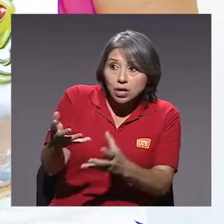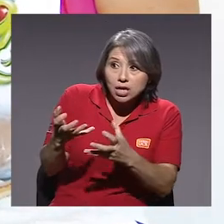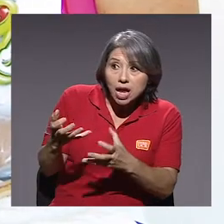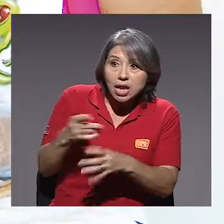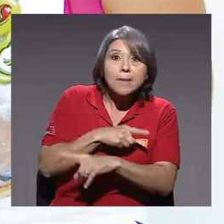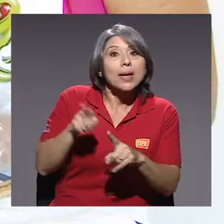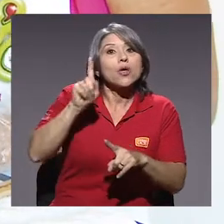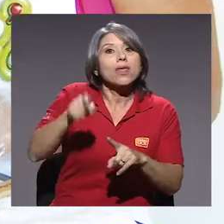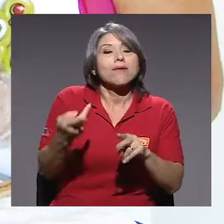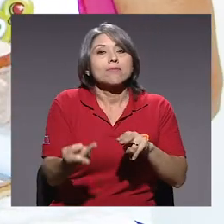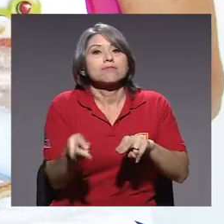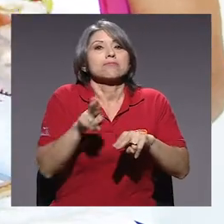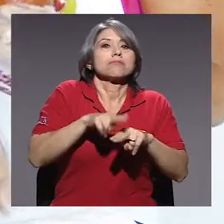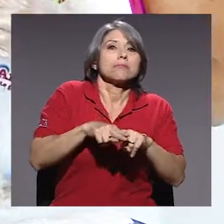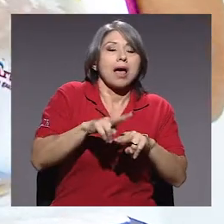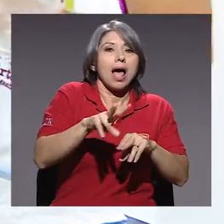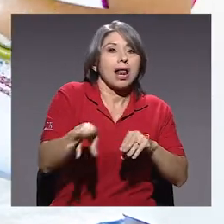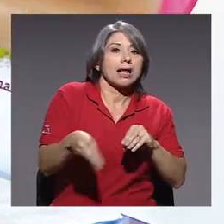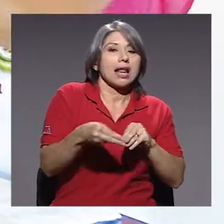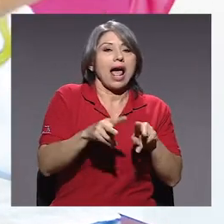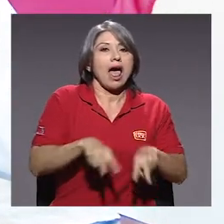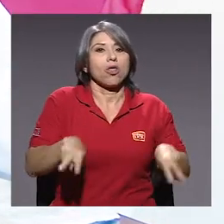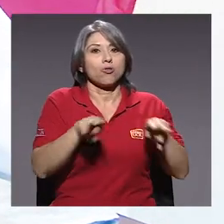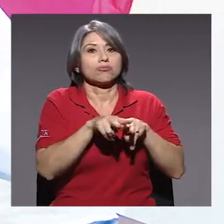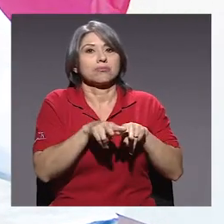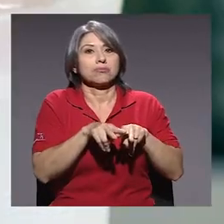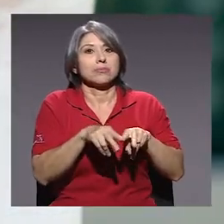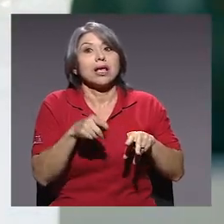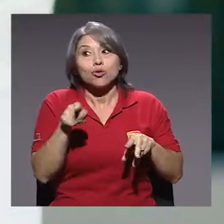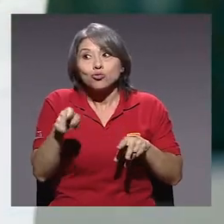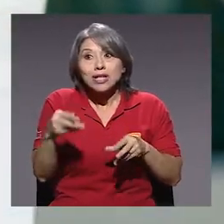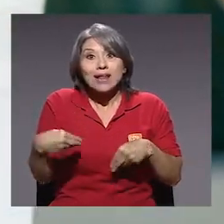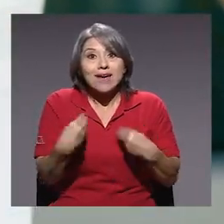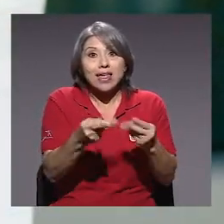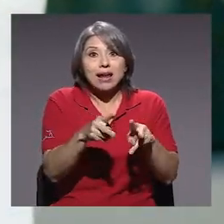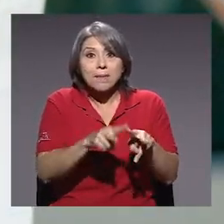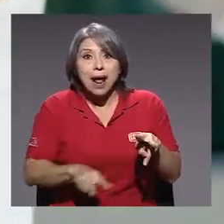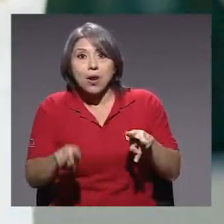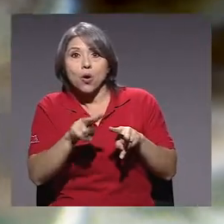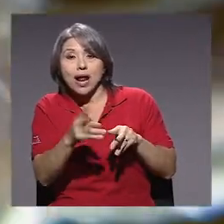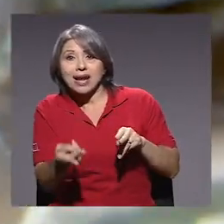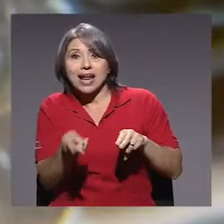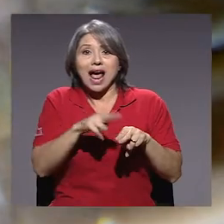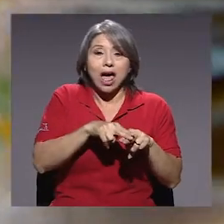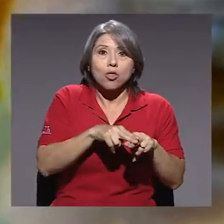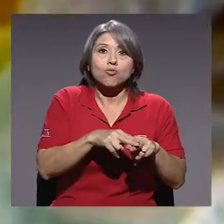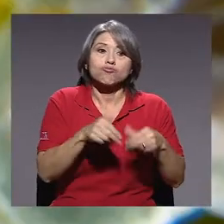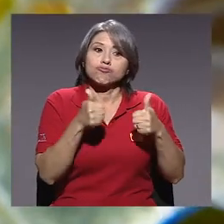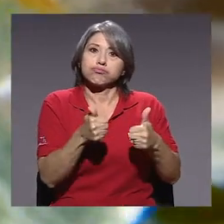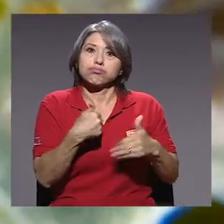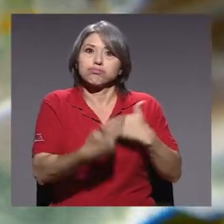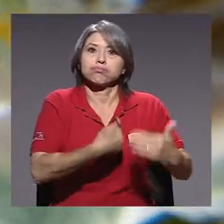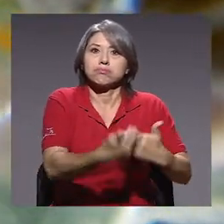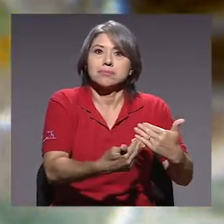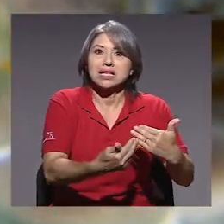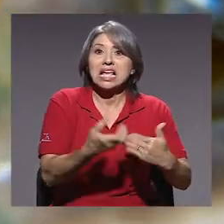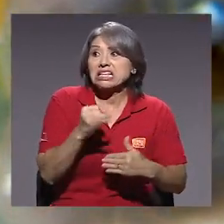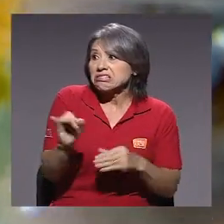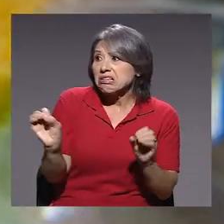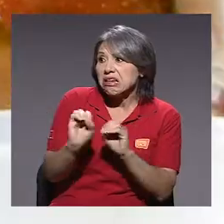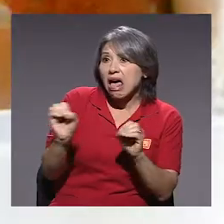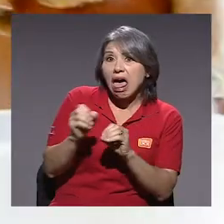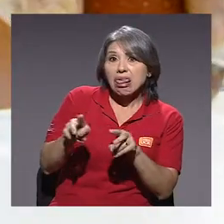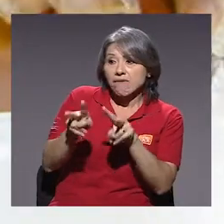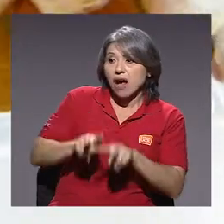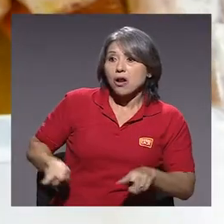ese producto hágalo, pero tiene que tener valor agregado, y esa va a ser la apuesta, si usted le va a dar valor agregado. Si usted no le va a dar valor agregado, lamentablemente en el